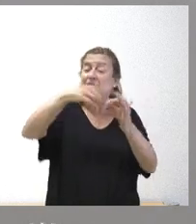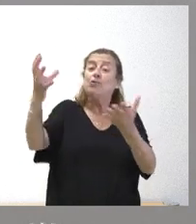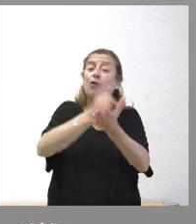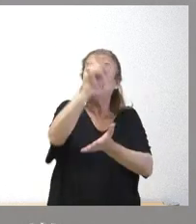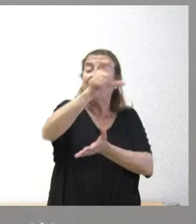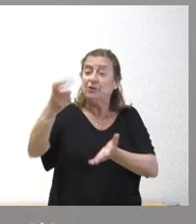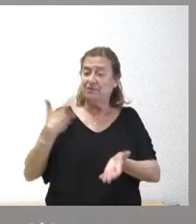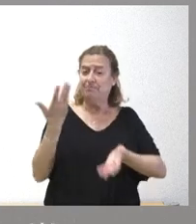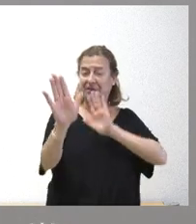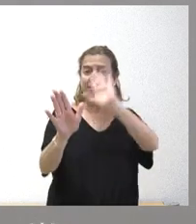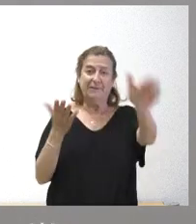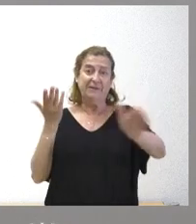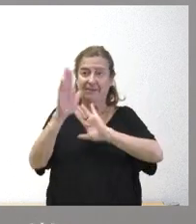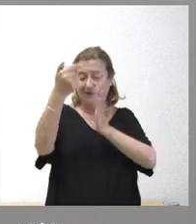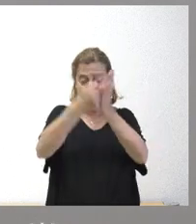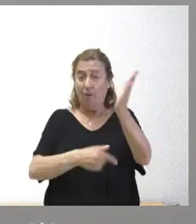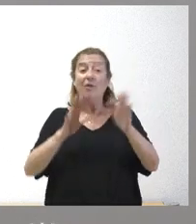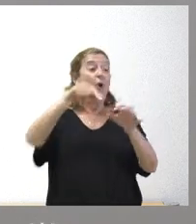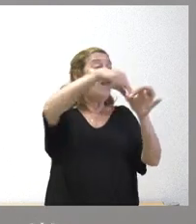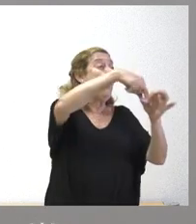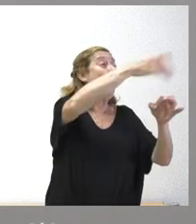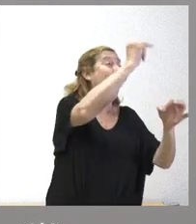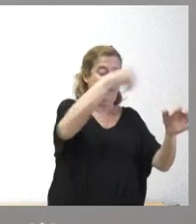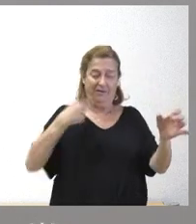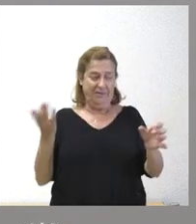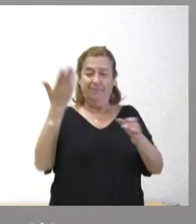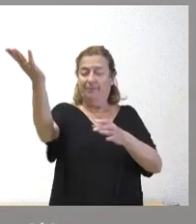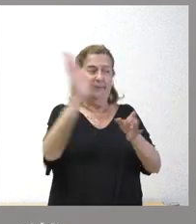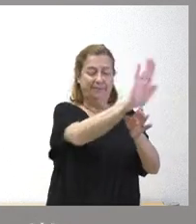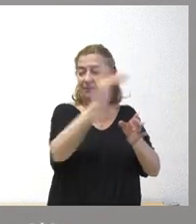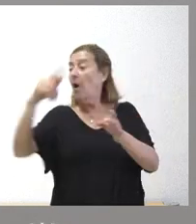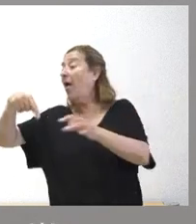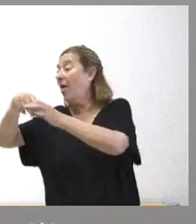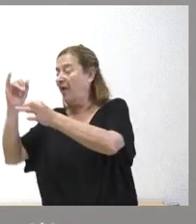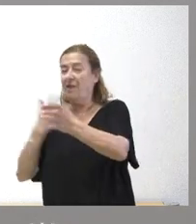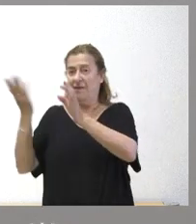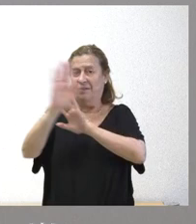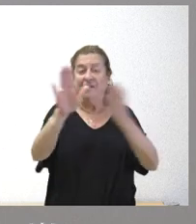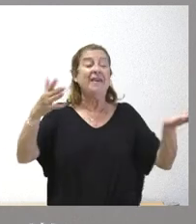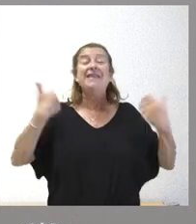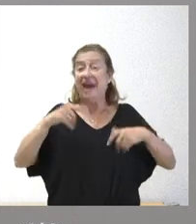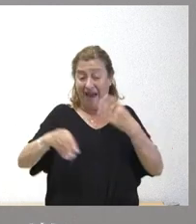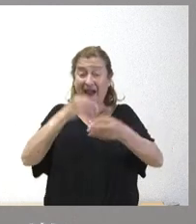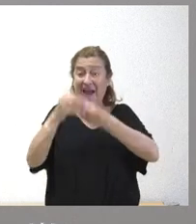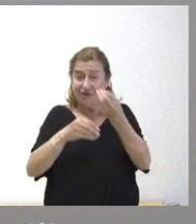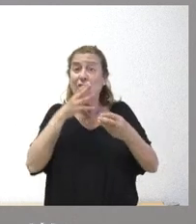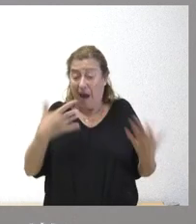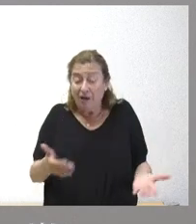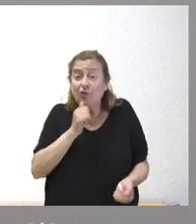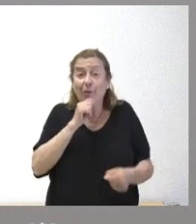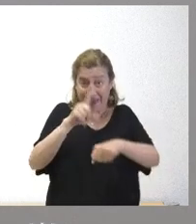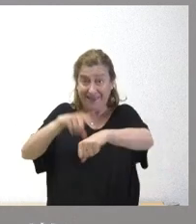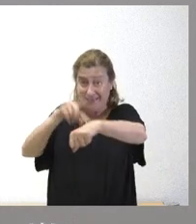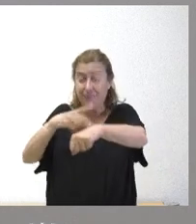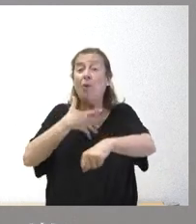a medida que estas plazas queden libres y vacantes. Y en segundo lugar, una vez que ya se ha hecho, ¿a qué estamos todavía a tiempo a día de hoy? Pues